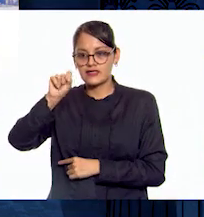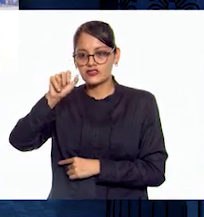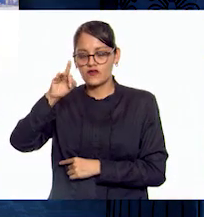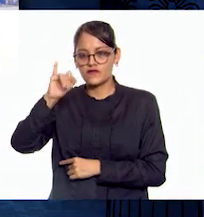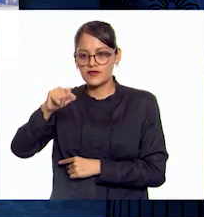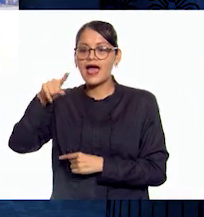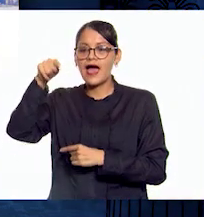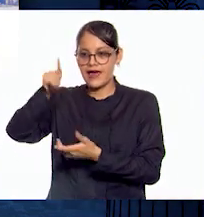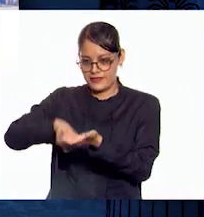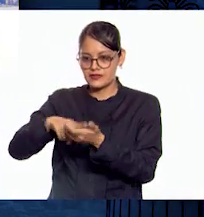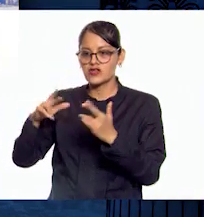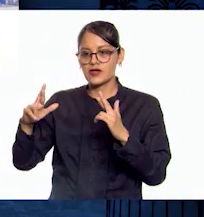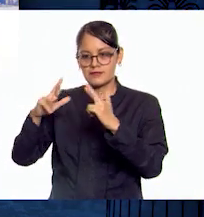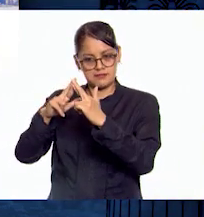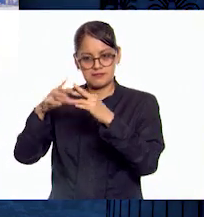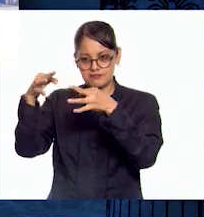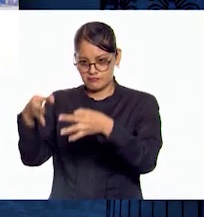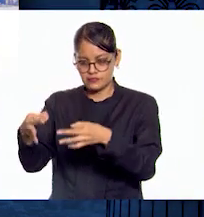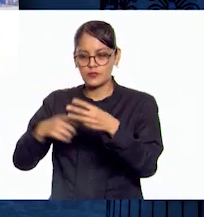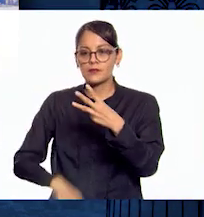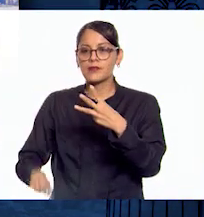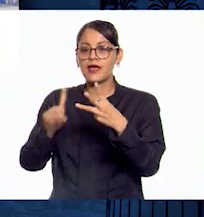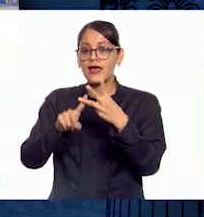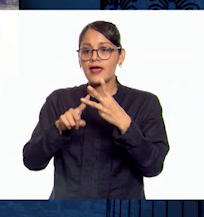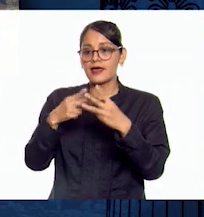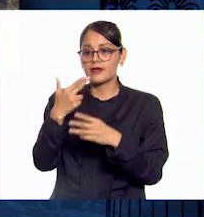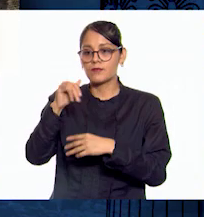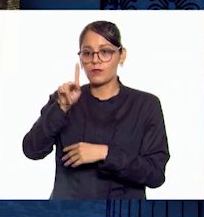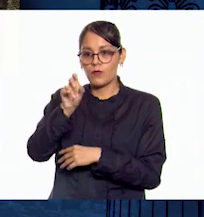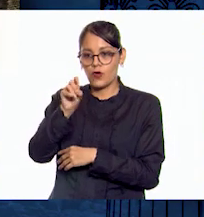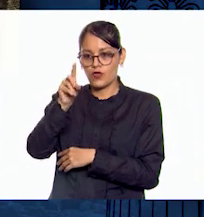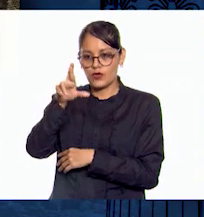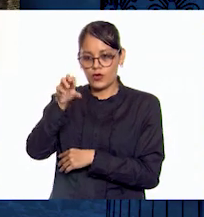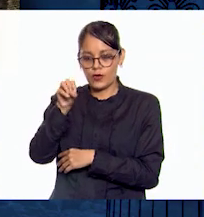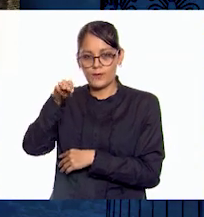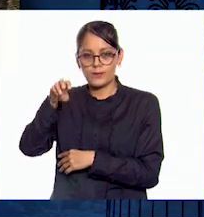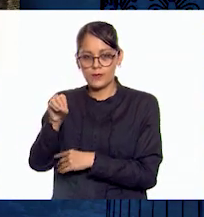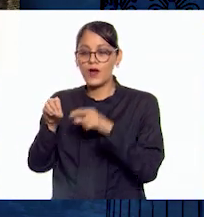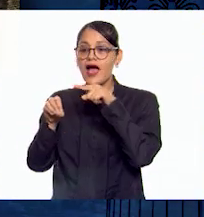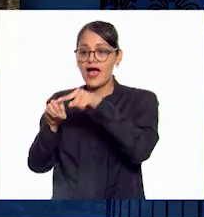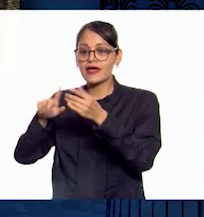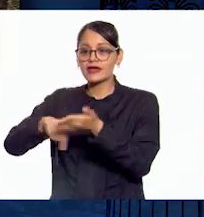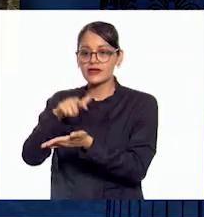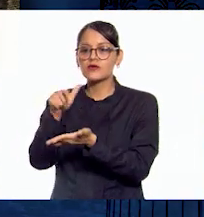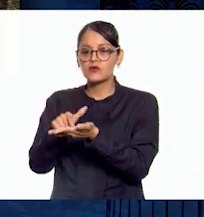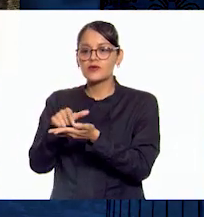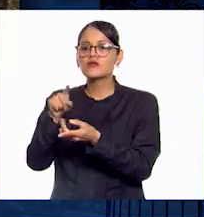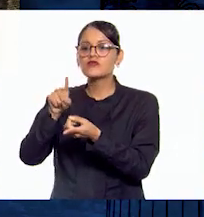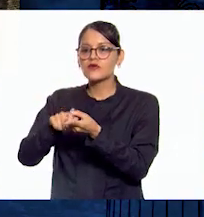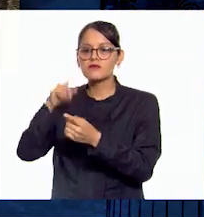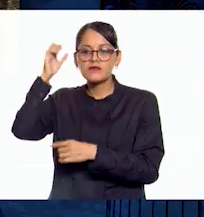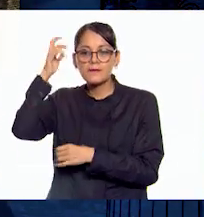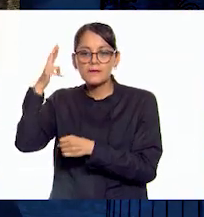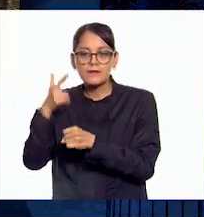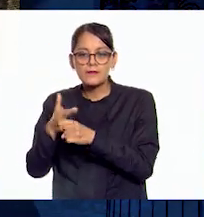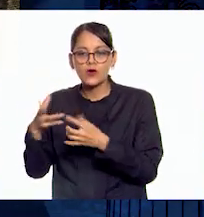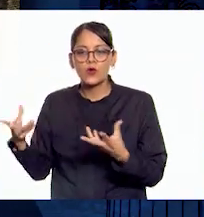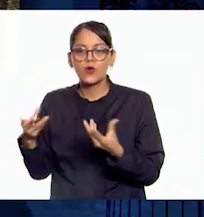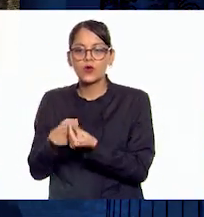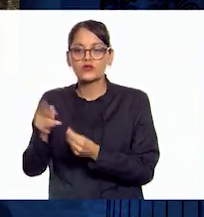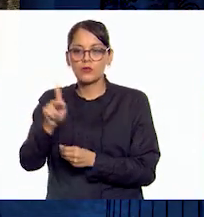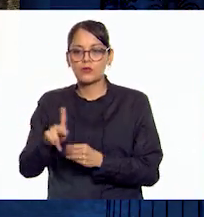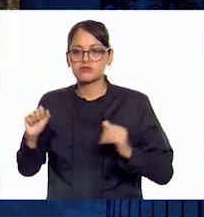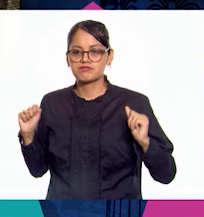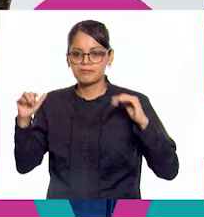religioso del patriarca y el Hipódromo, lugar donde se podía encontrar el emperador con su pueblo.